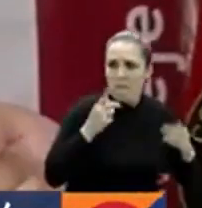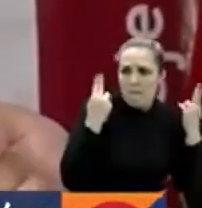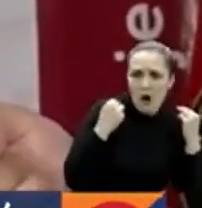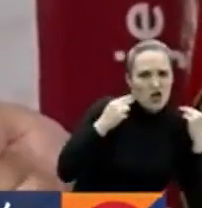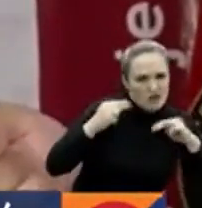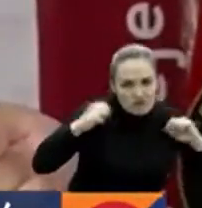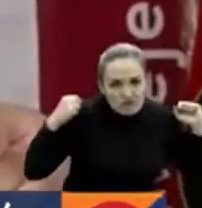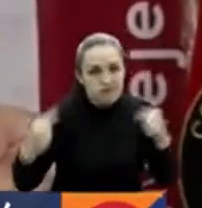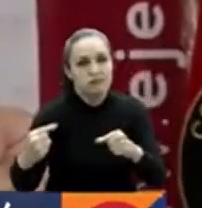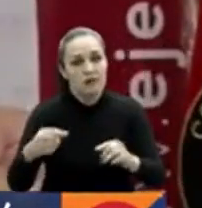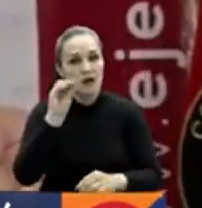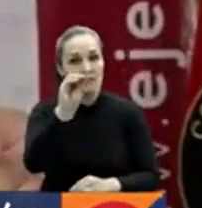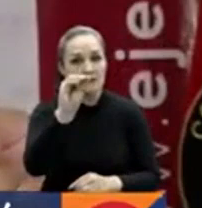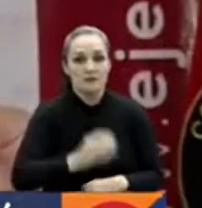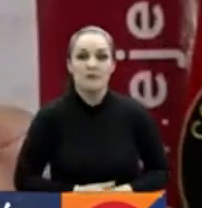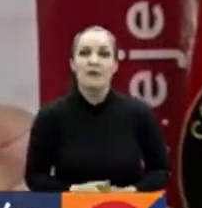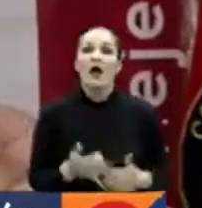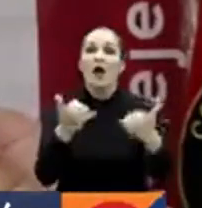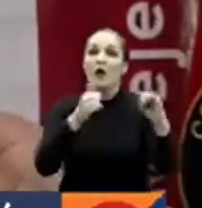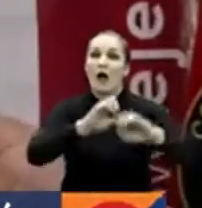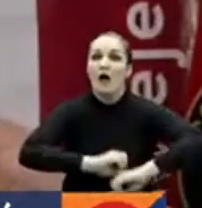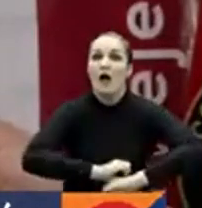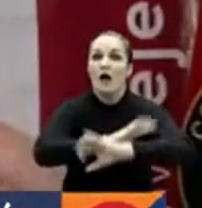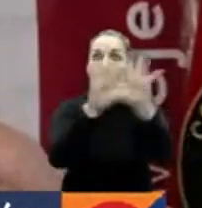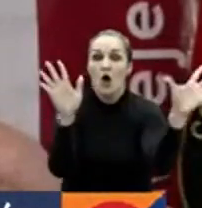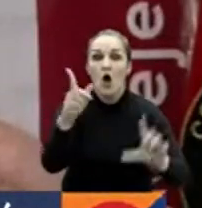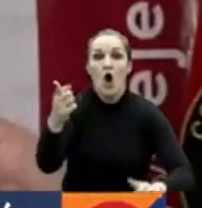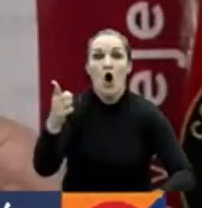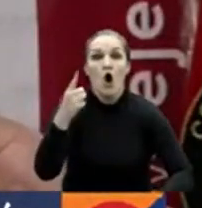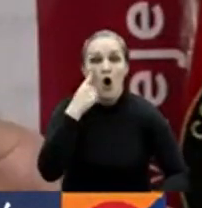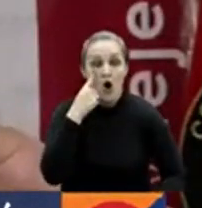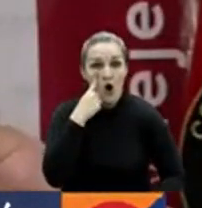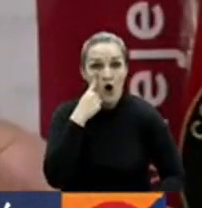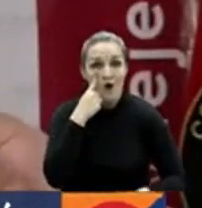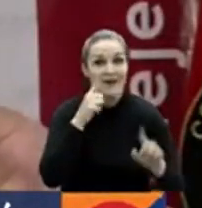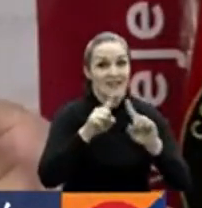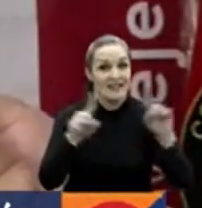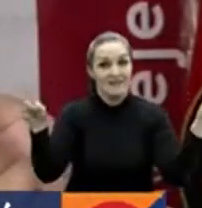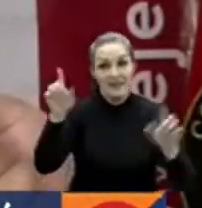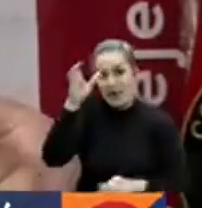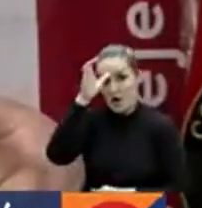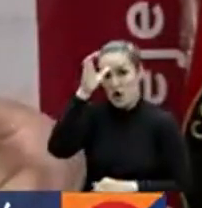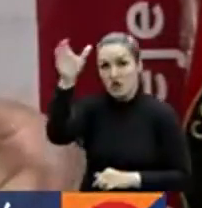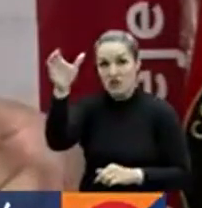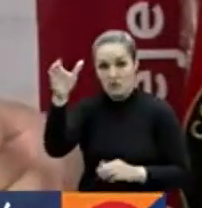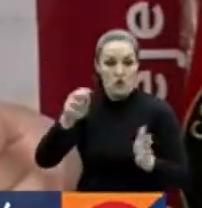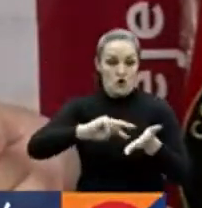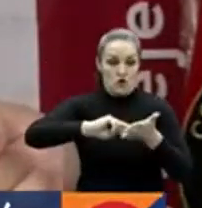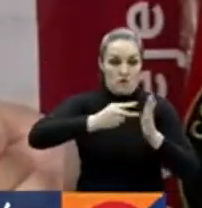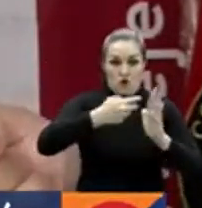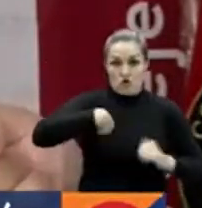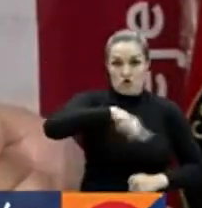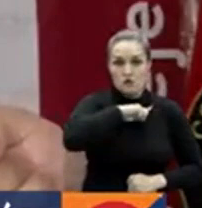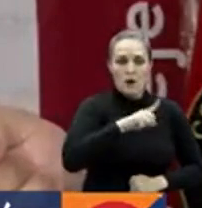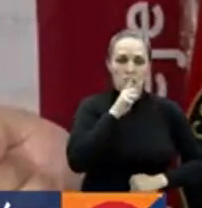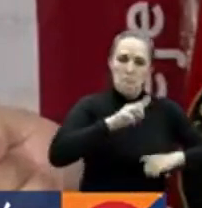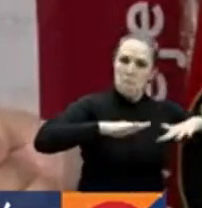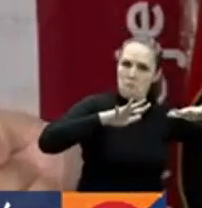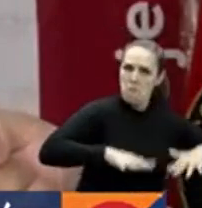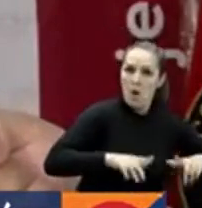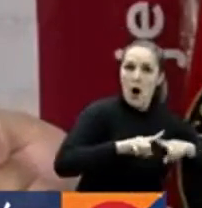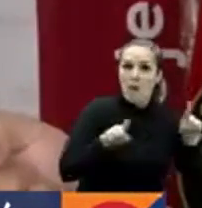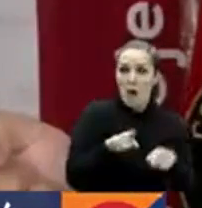en claro que una cosa es el cese al fuego y otra permitir y no combatir la